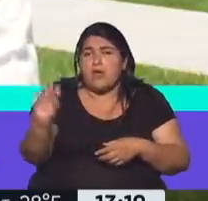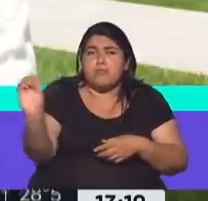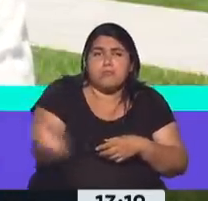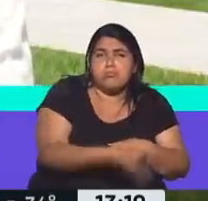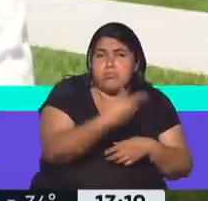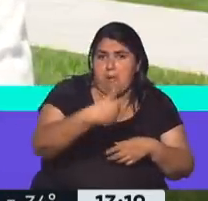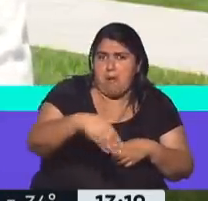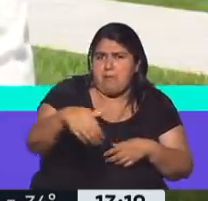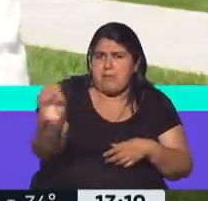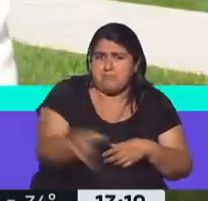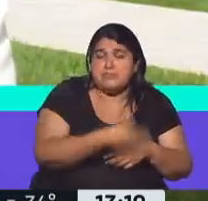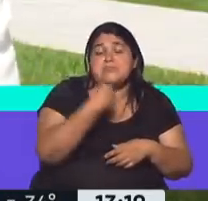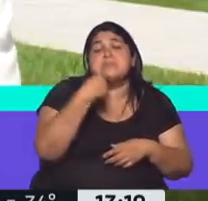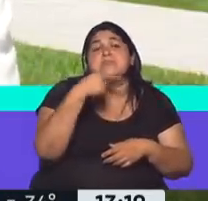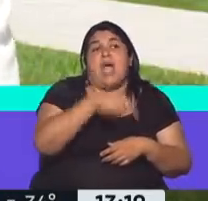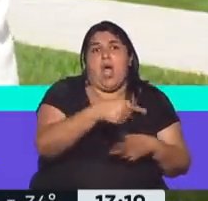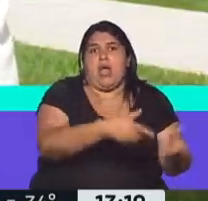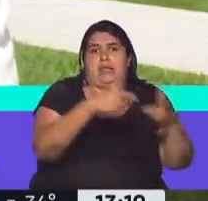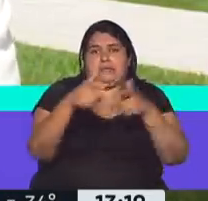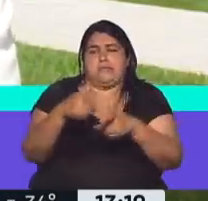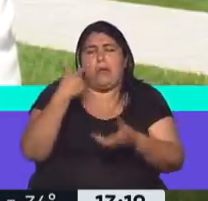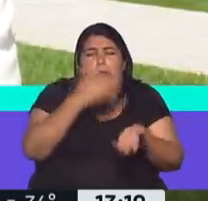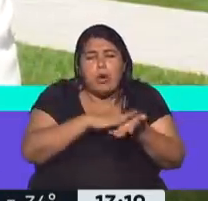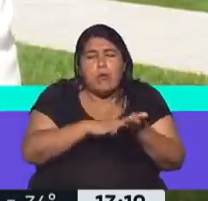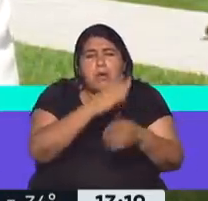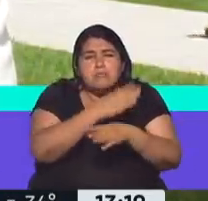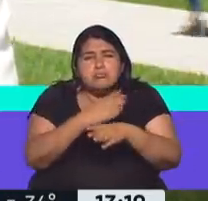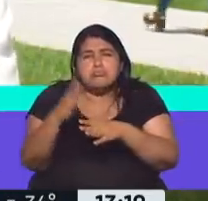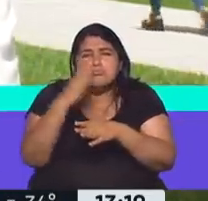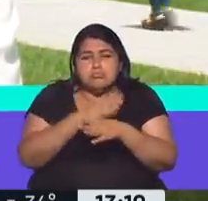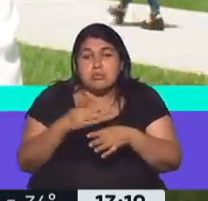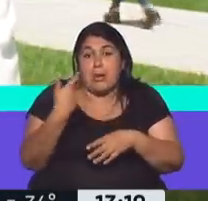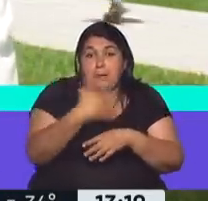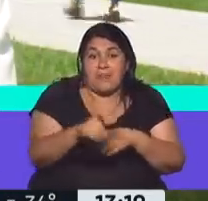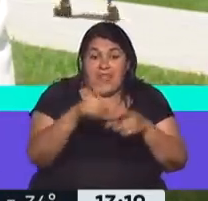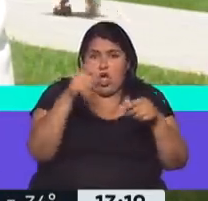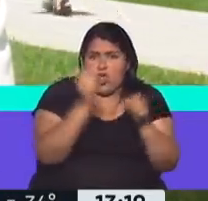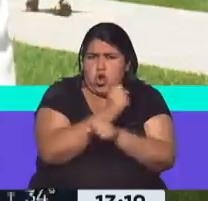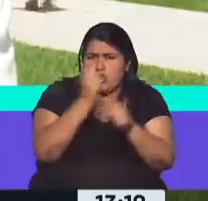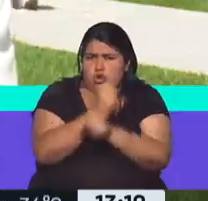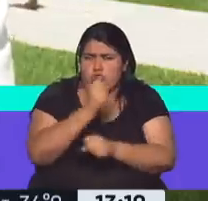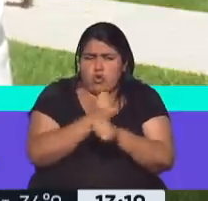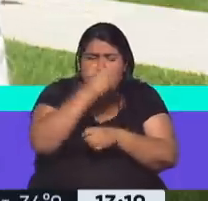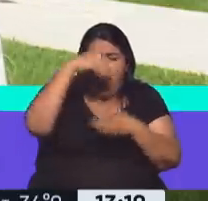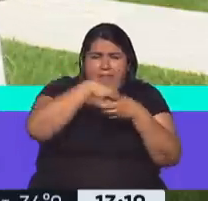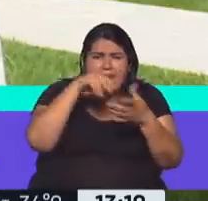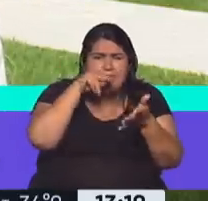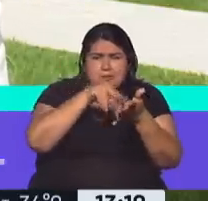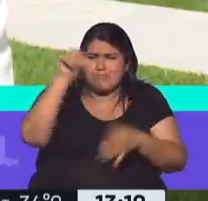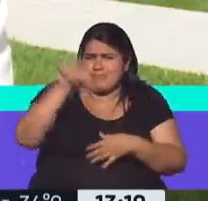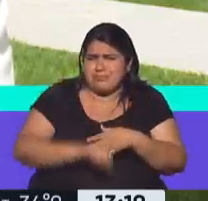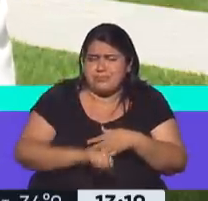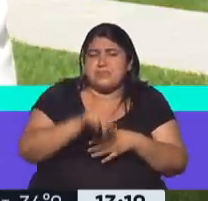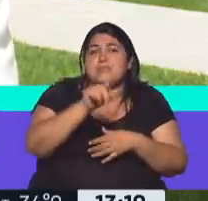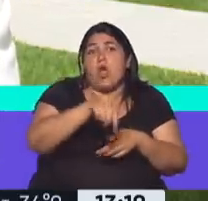estaban viendo para hacer, porque había muchos que estaban rotos, que no se puede ver que tienen adentro, y otros pueden